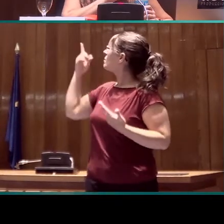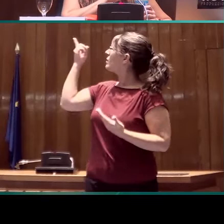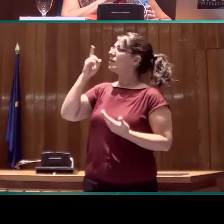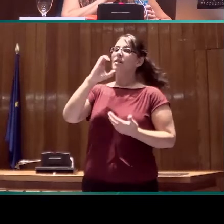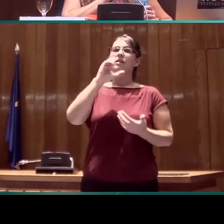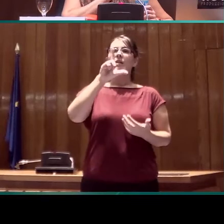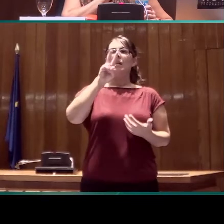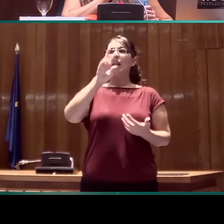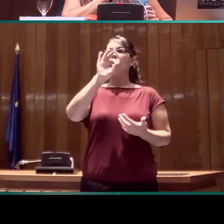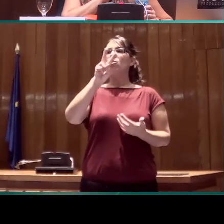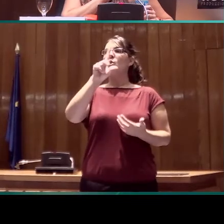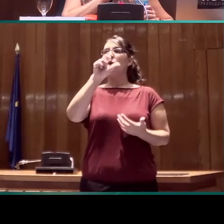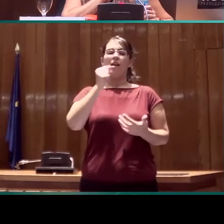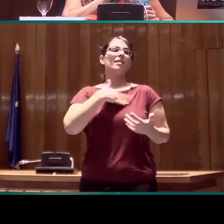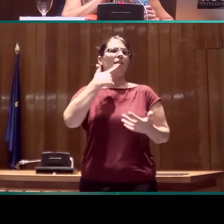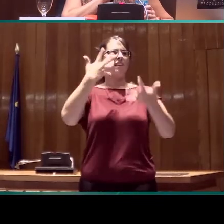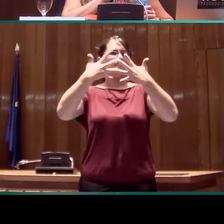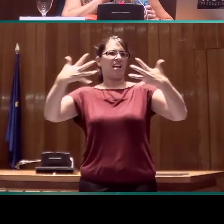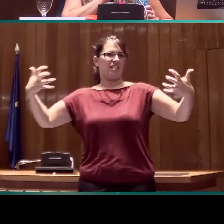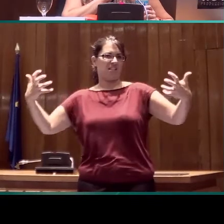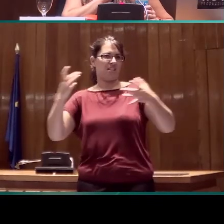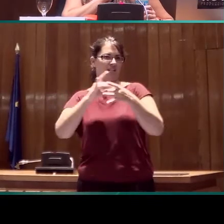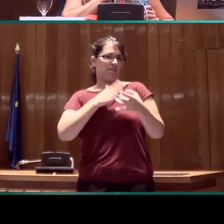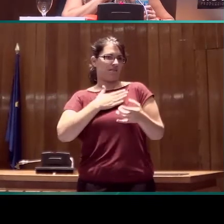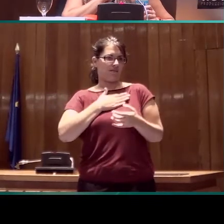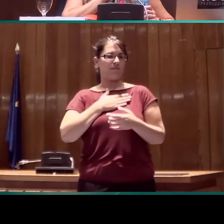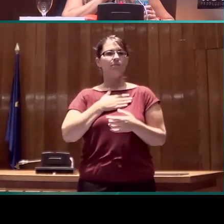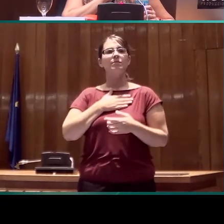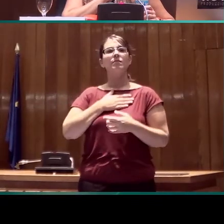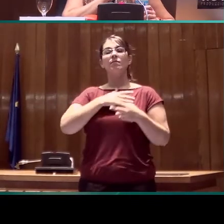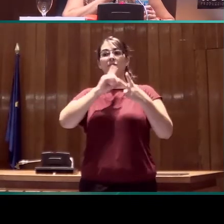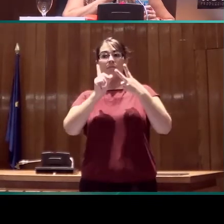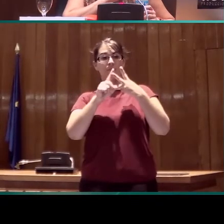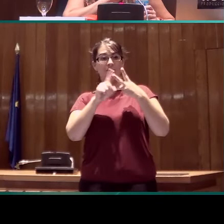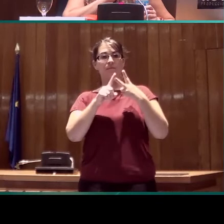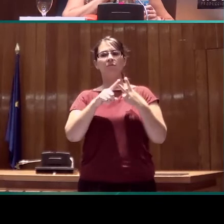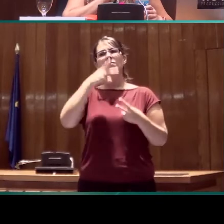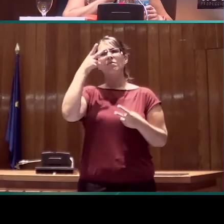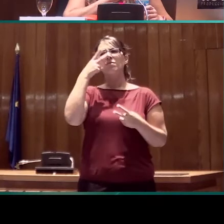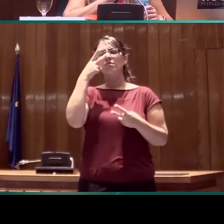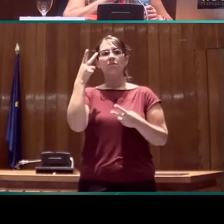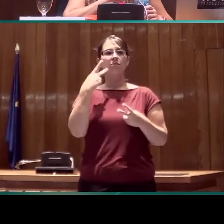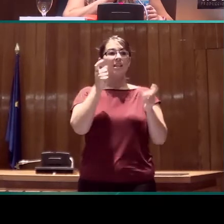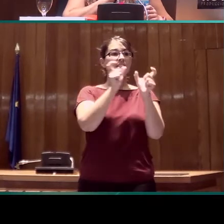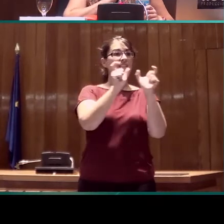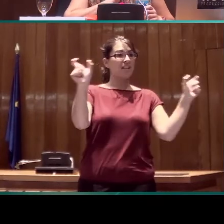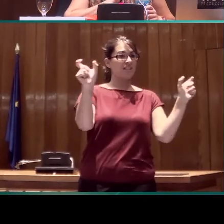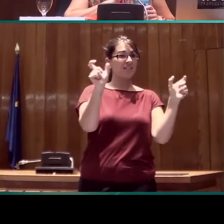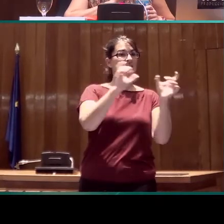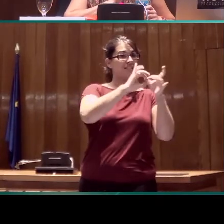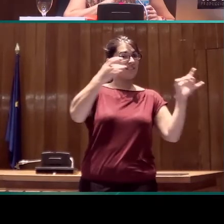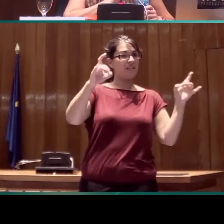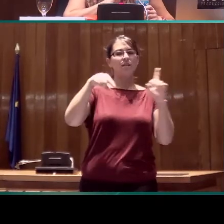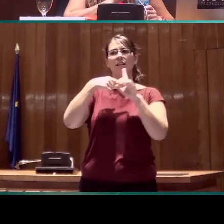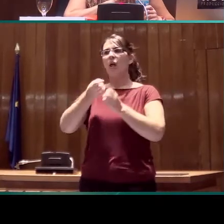hablamos de cláusulas u oraciones. En tercer lugar, me interesa también la interacción entre sintaxis y discurso, en una